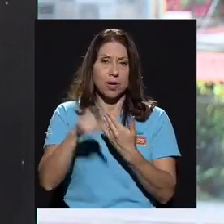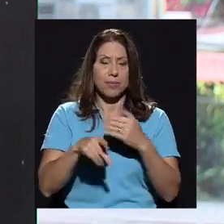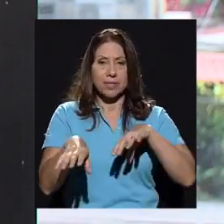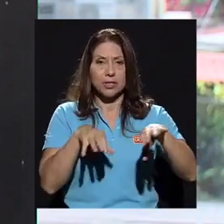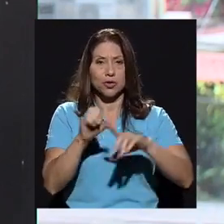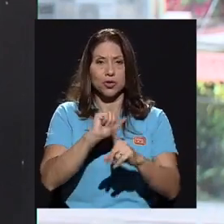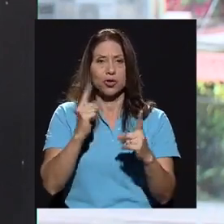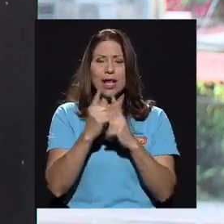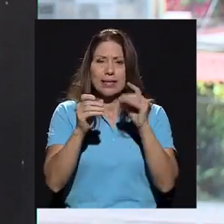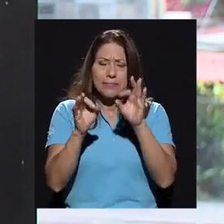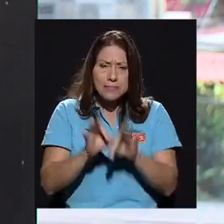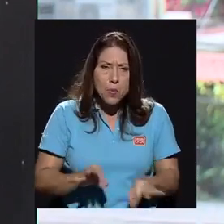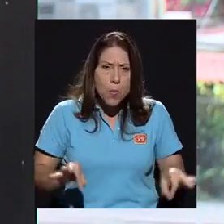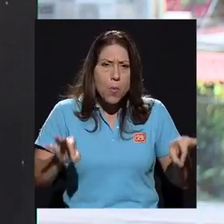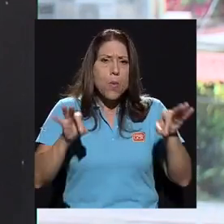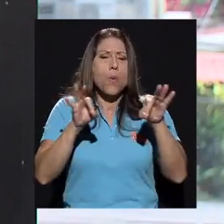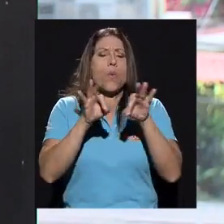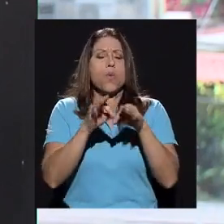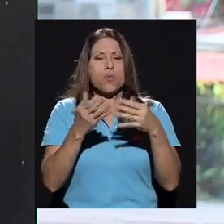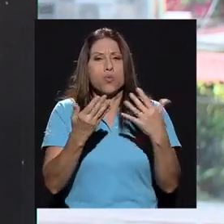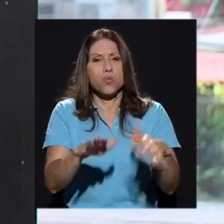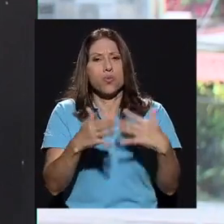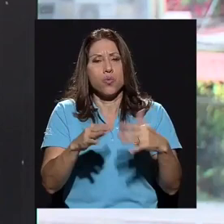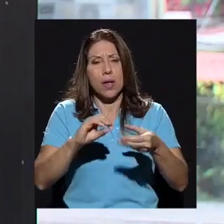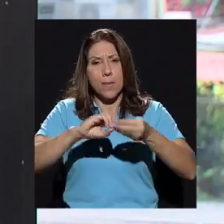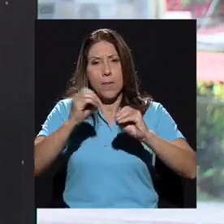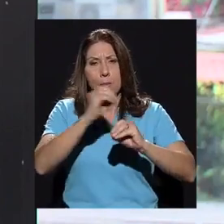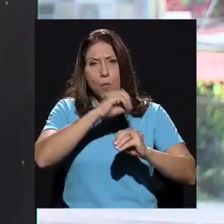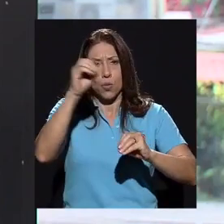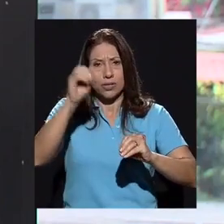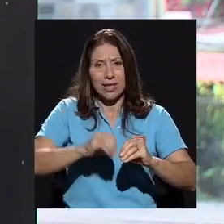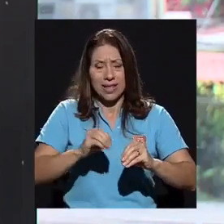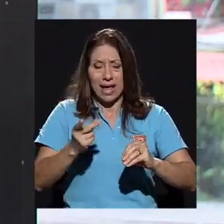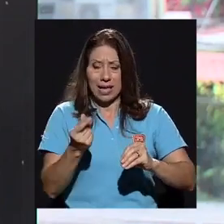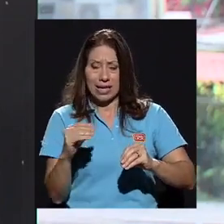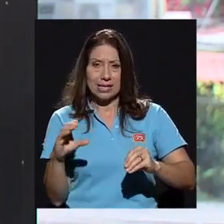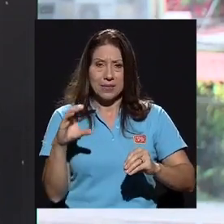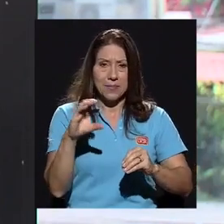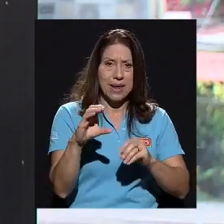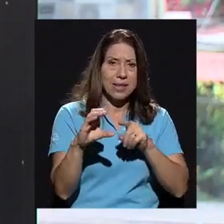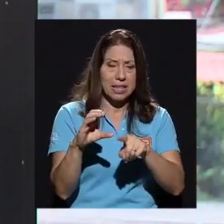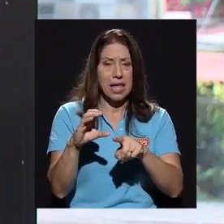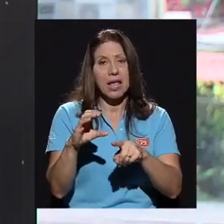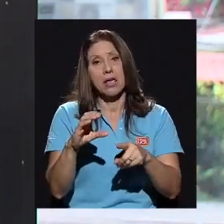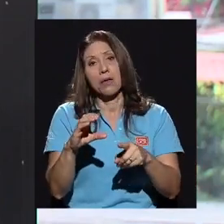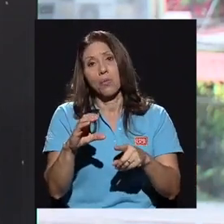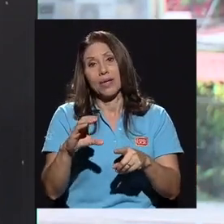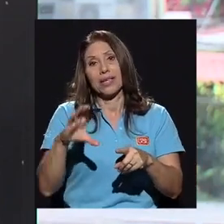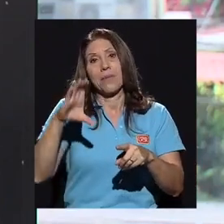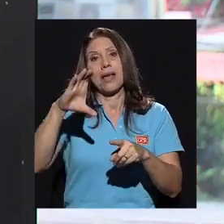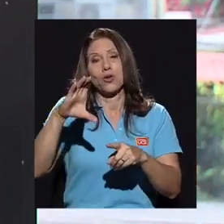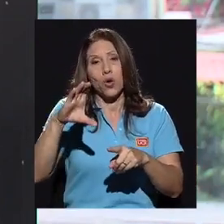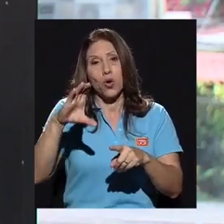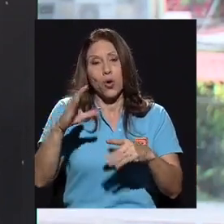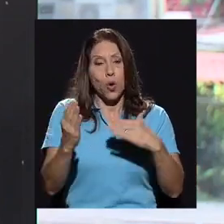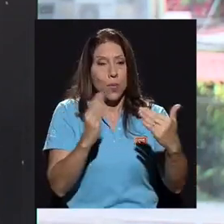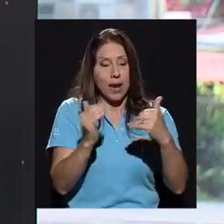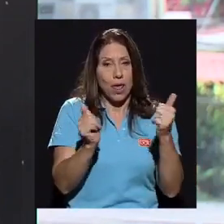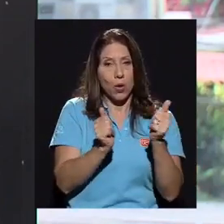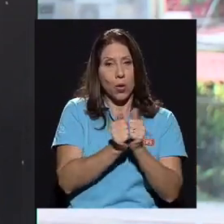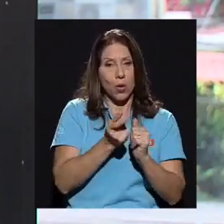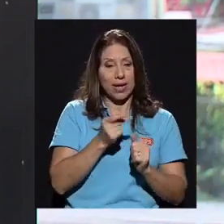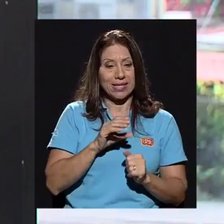social importantísimos en las sedes regionales y el porcentaje que se invierte en acción social posiblemente puede ser mayor que el que se invierte